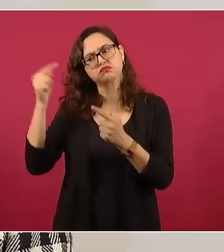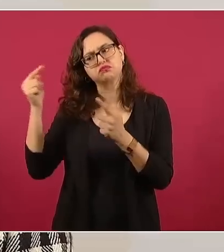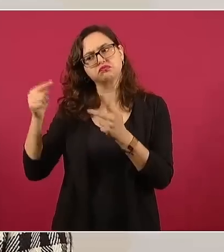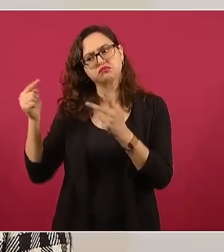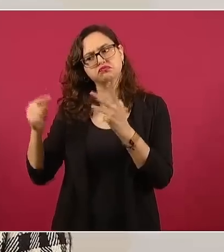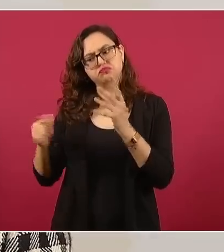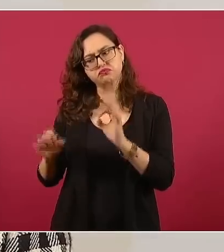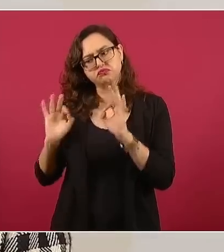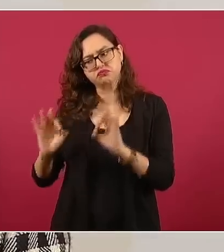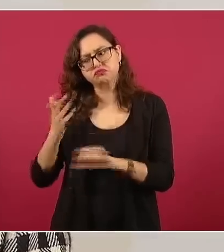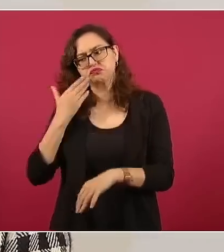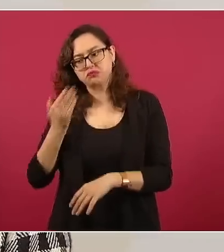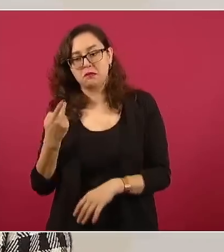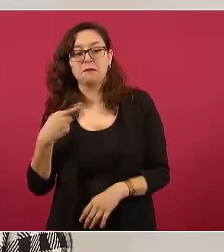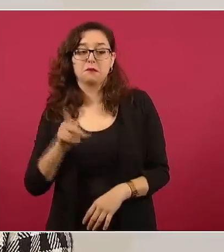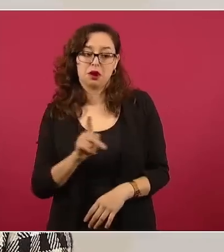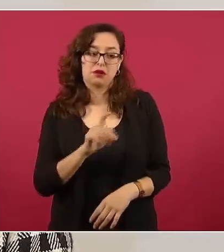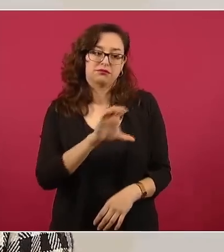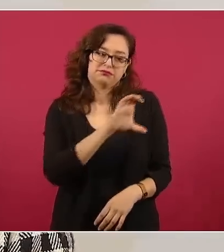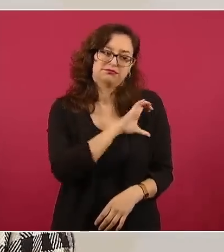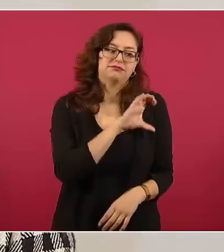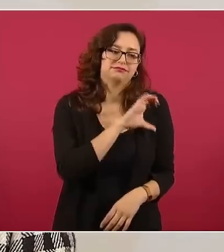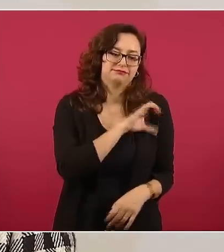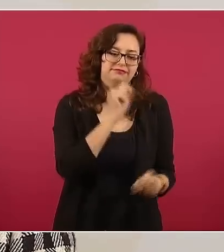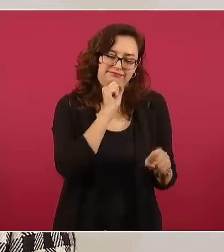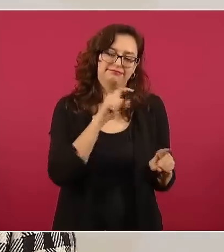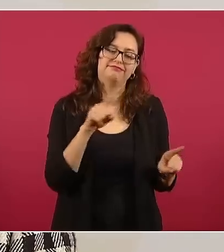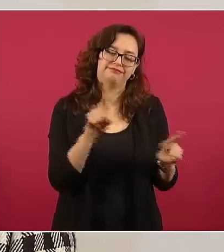con los sentimientos, lo que hacemos.